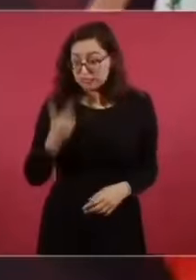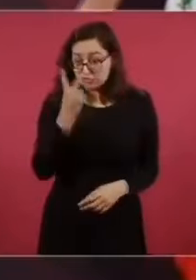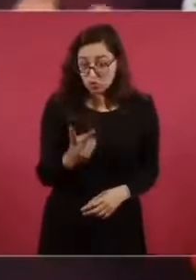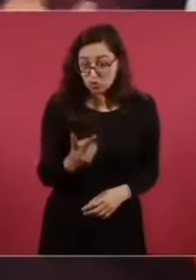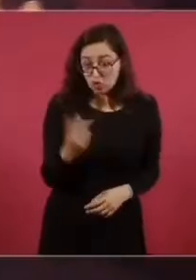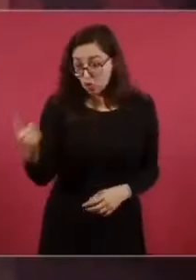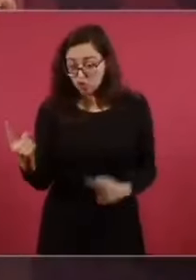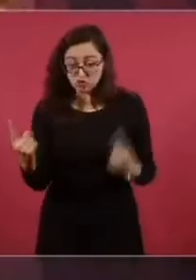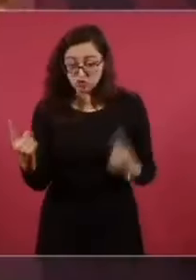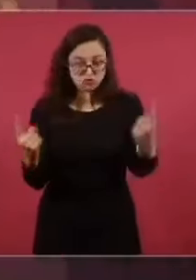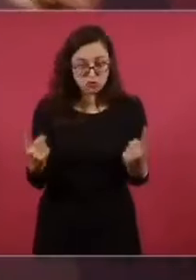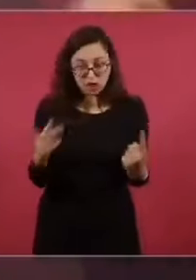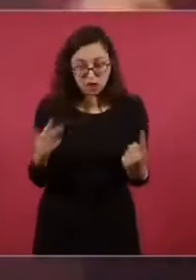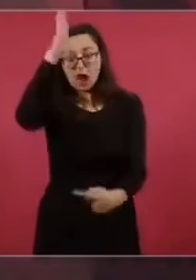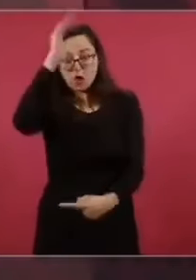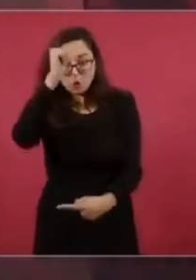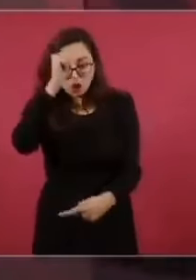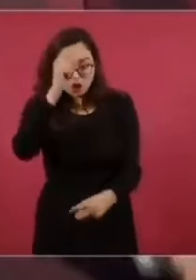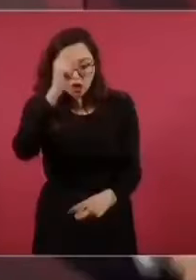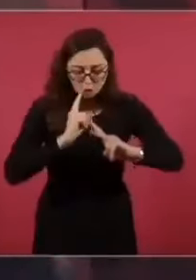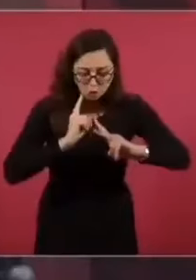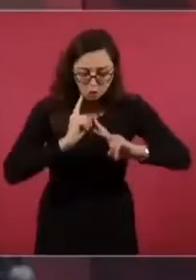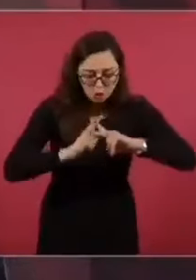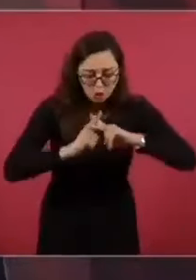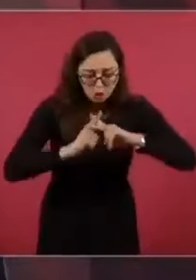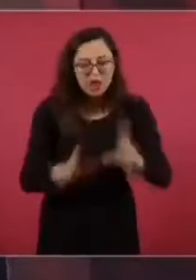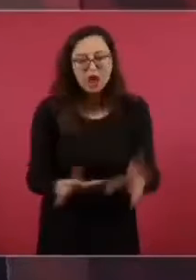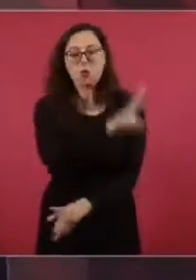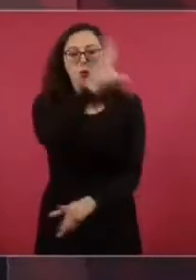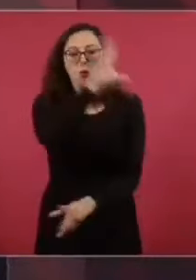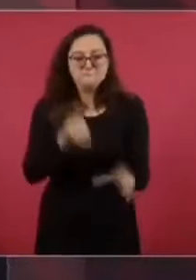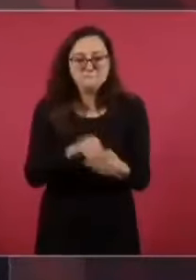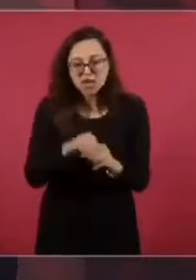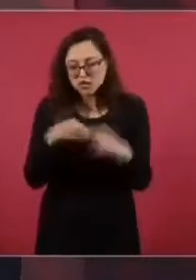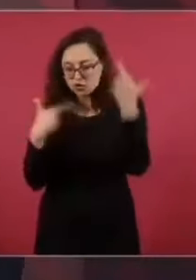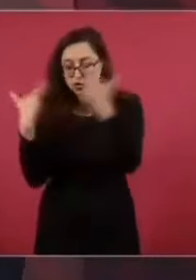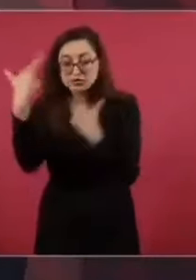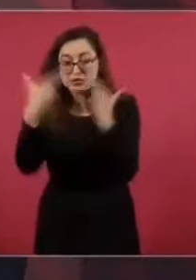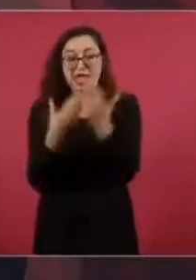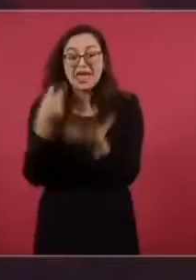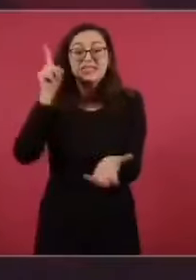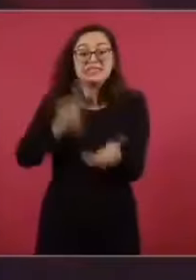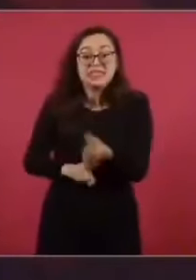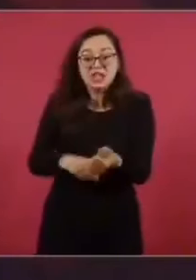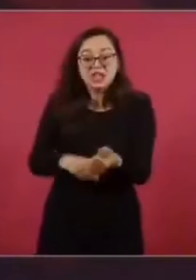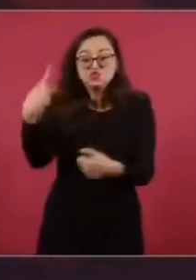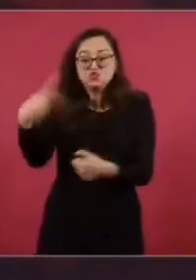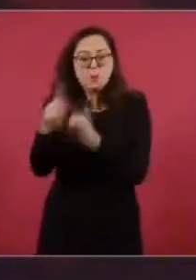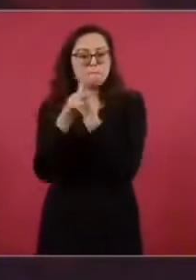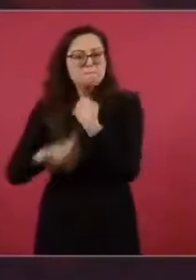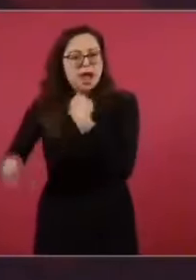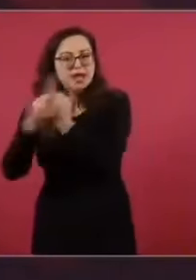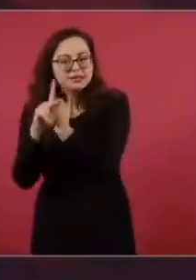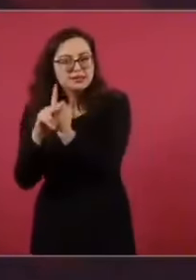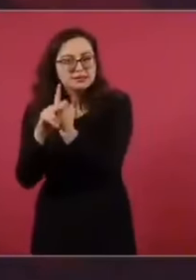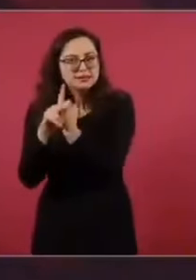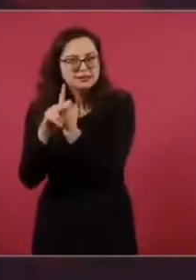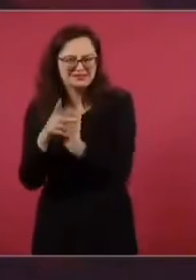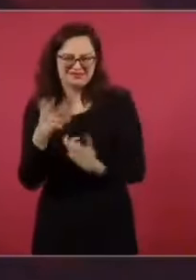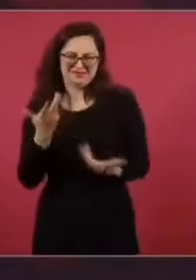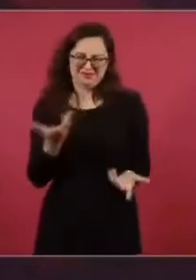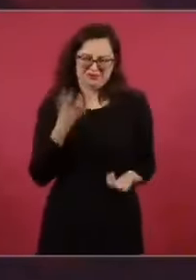los votos, que se revisen las actas, pero fíjate que no sabía yo esto de la OEA, pero